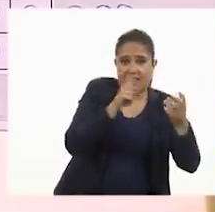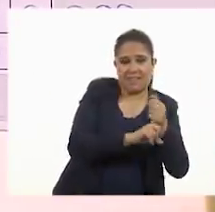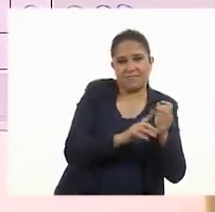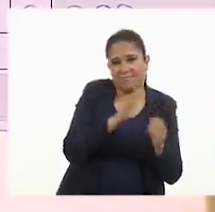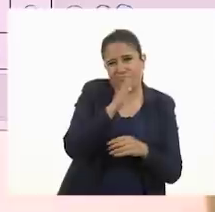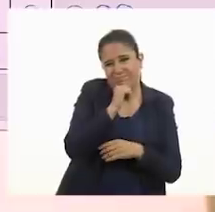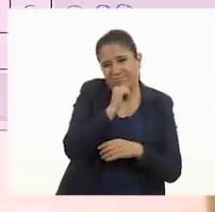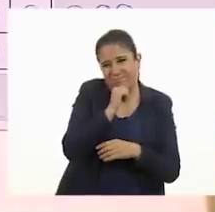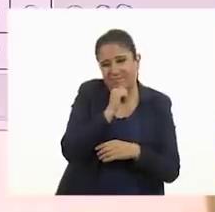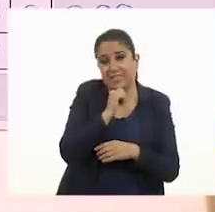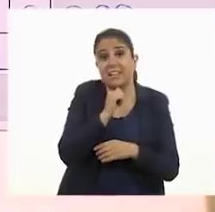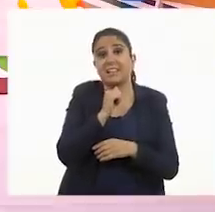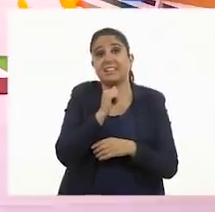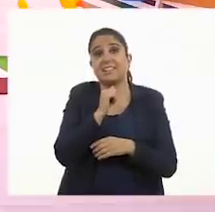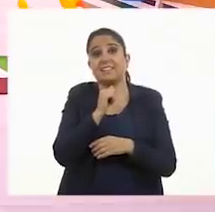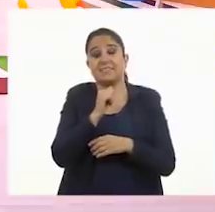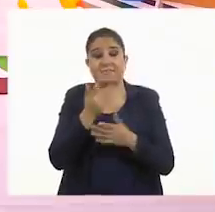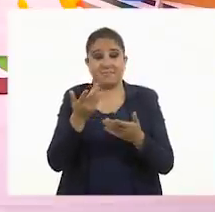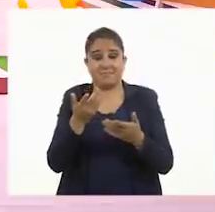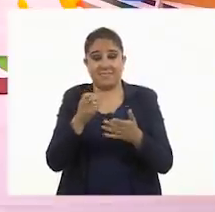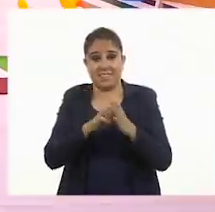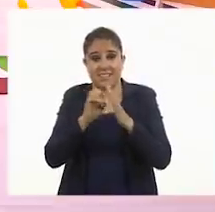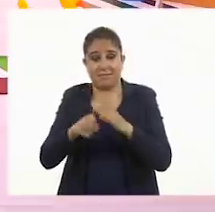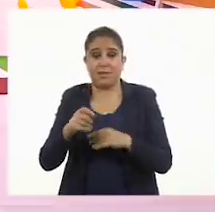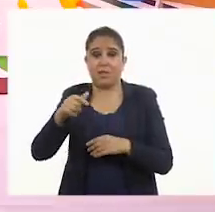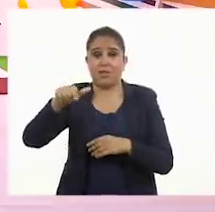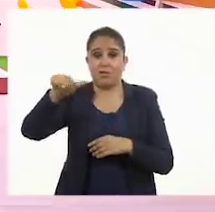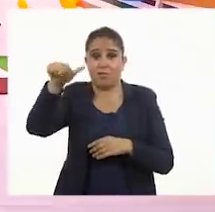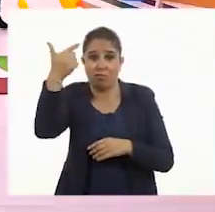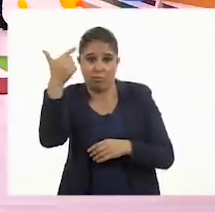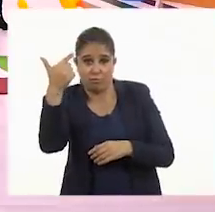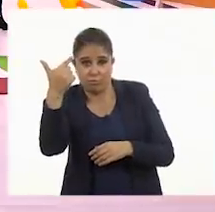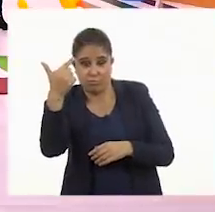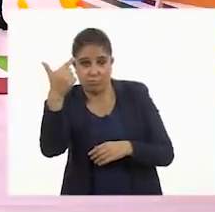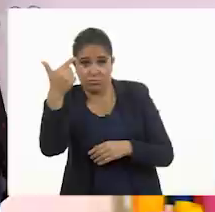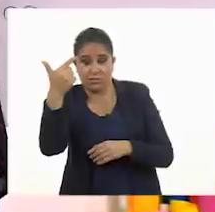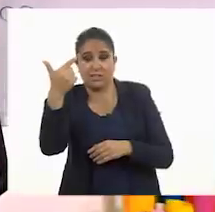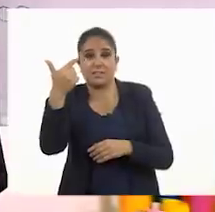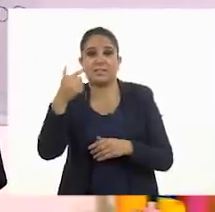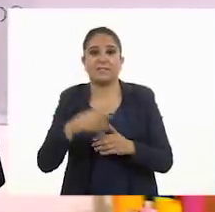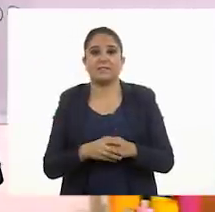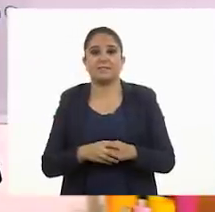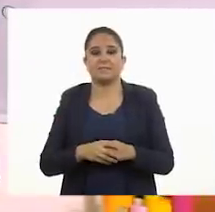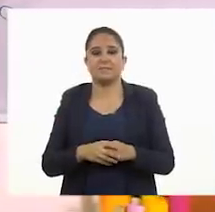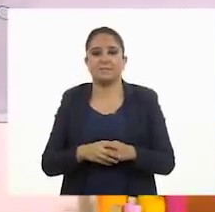En este caso, por ejemplo, fueron doce. Que en este caso,